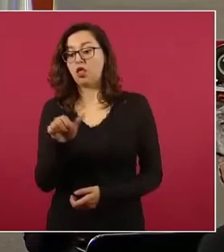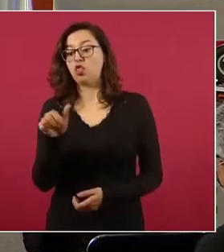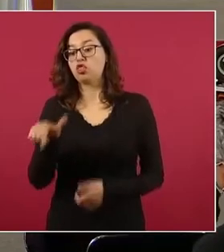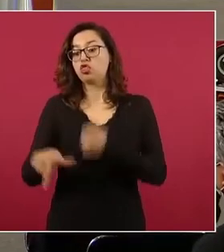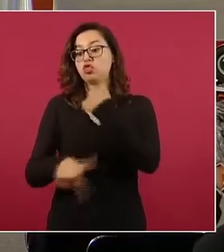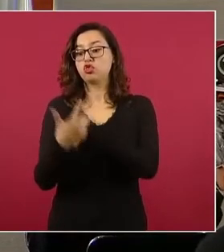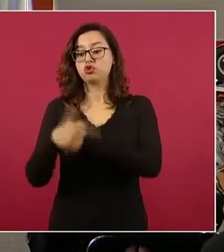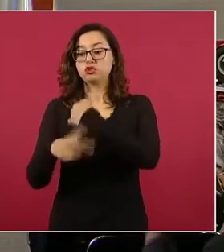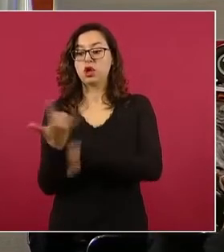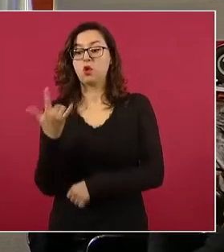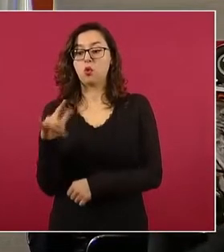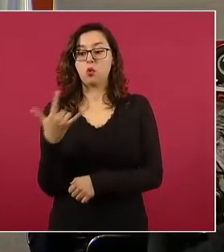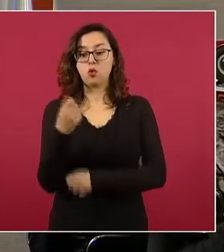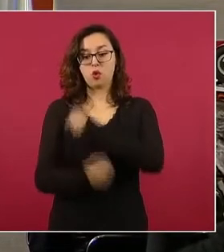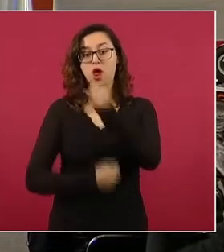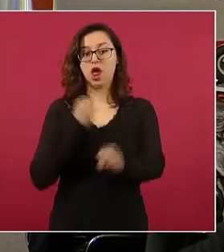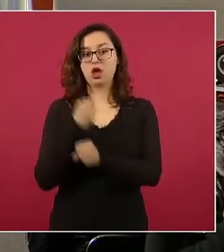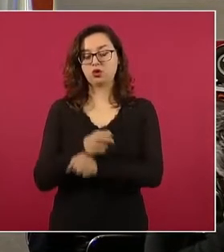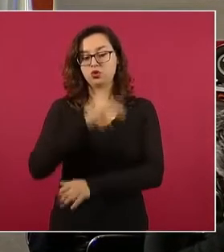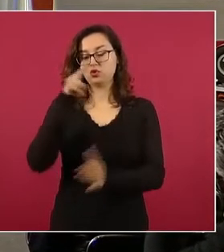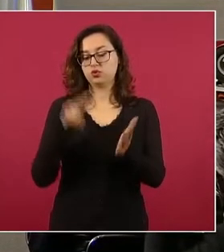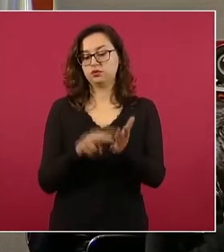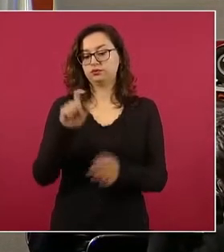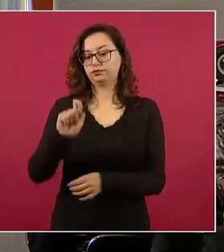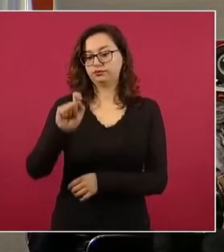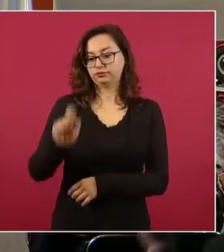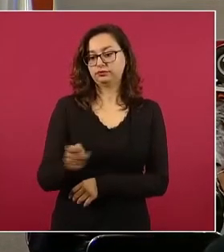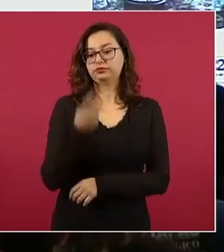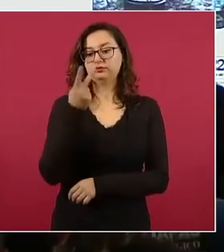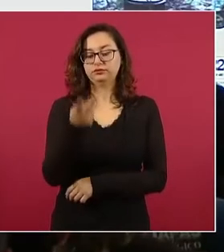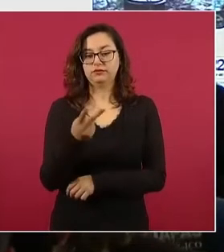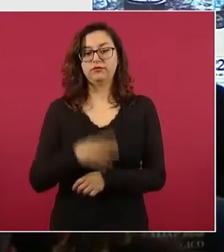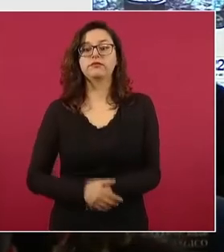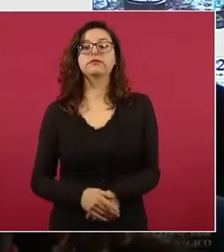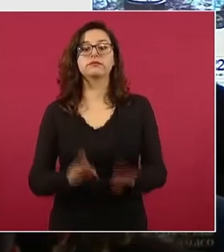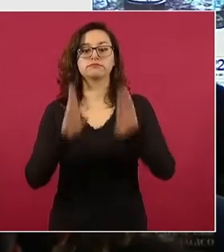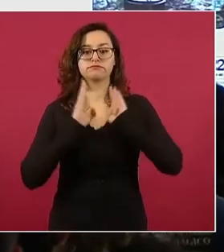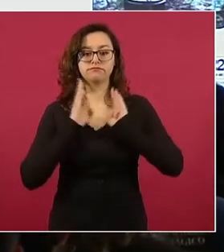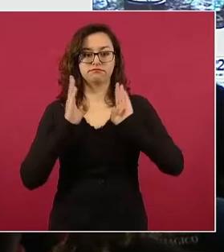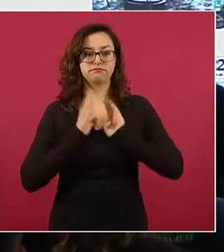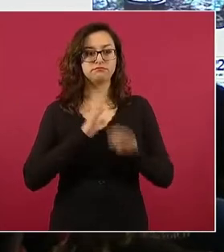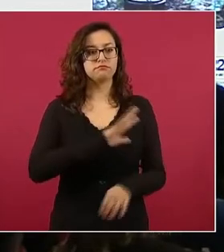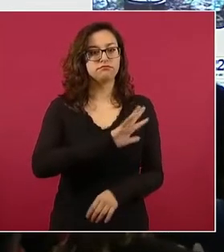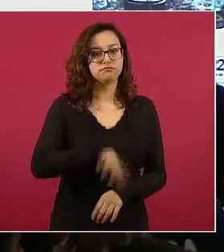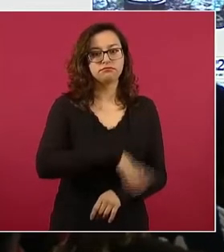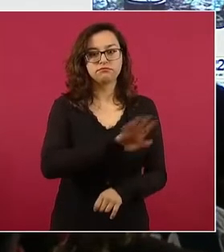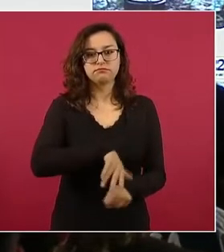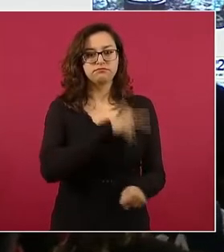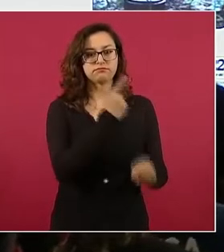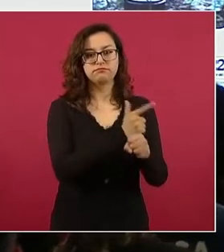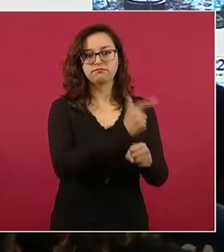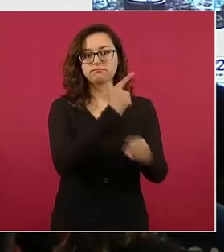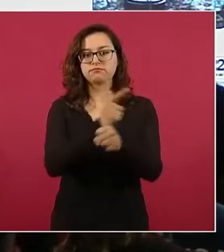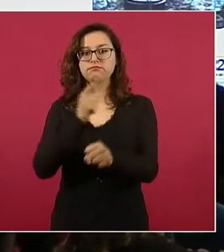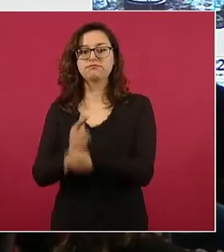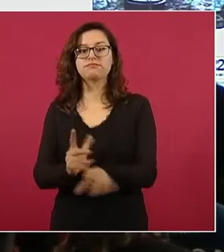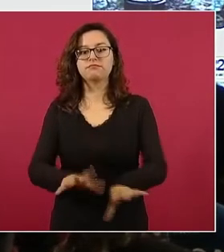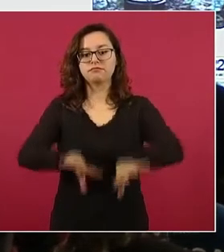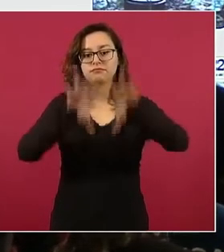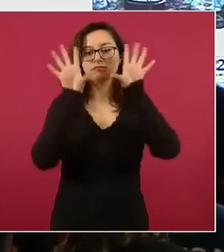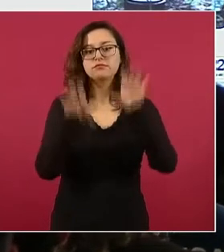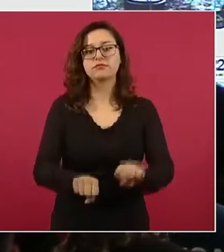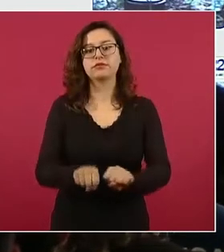elementos del Ejército Mexicano han asegurado 101 laboratorios, de los cuales 92